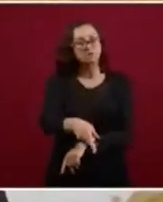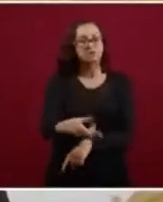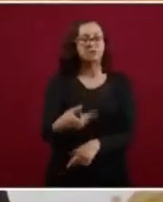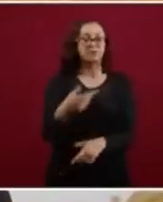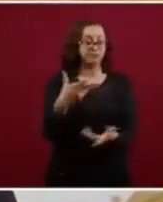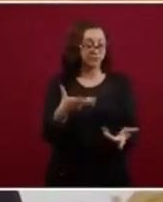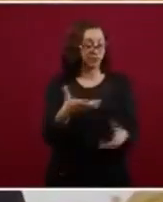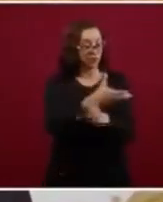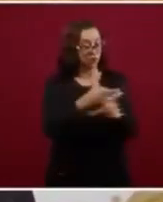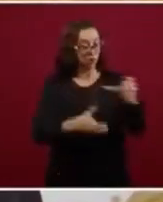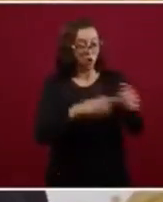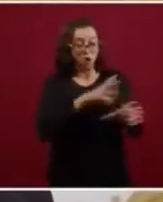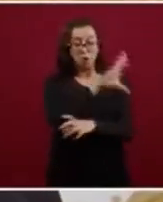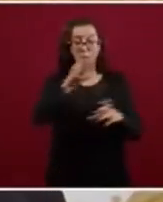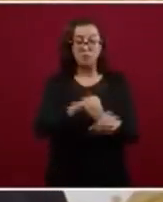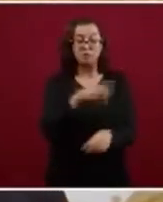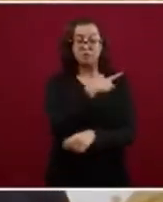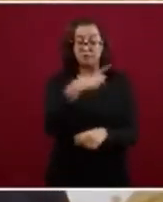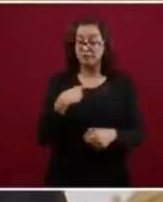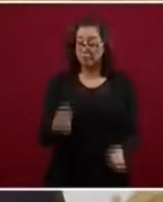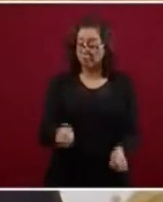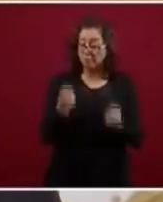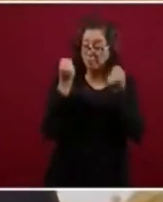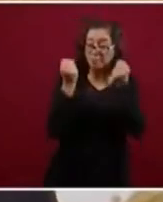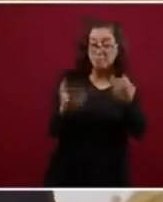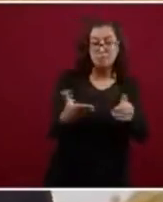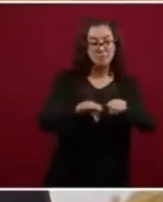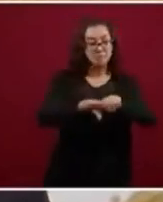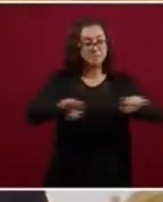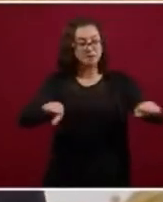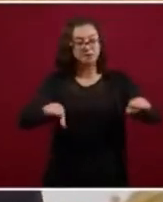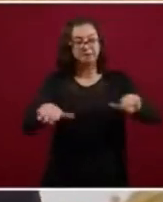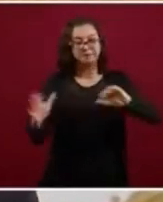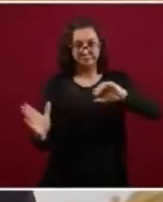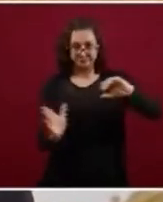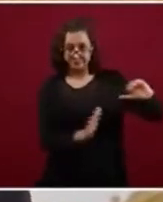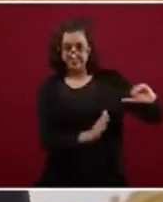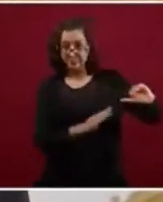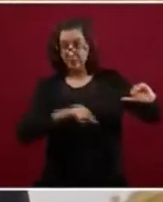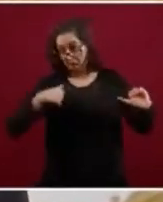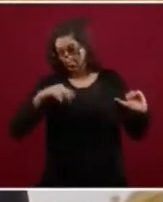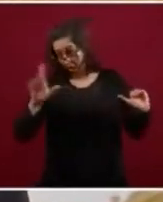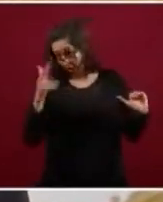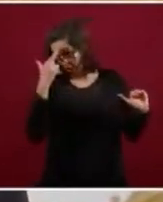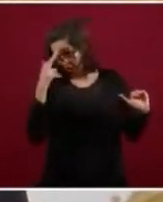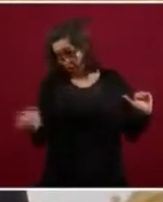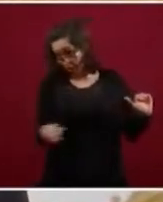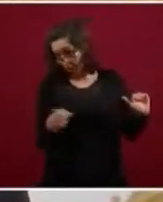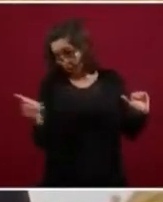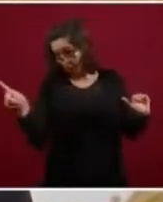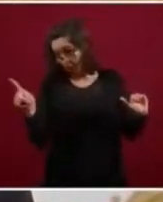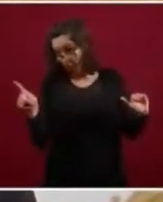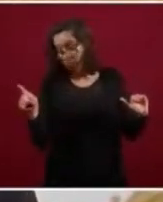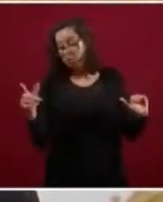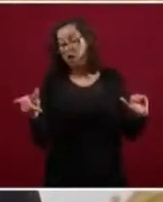recuerdo que hasta hace poco los apoyos se entregaban sólo